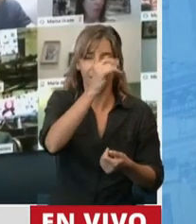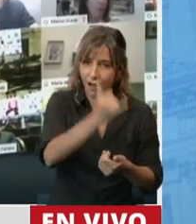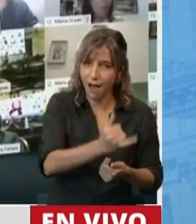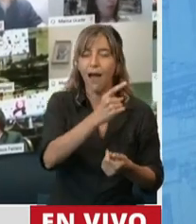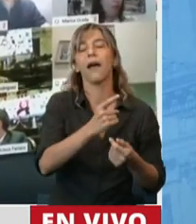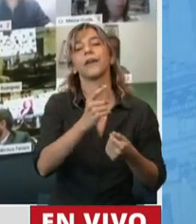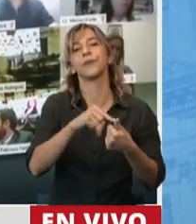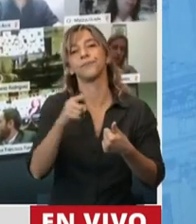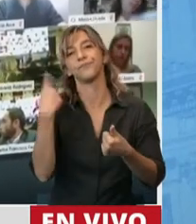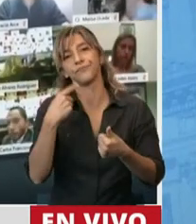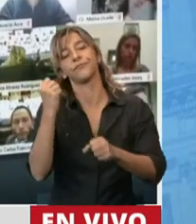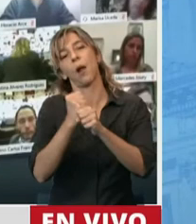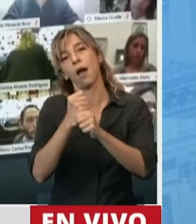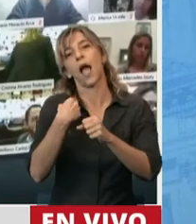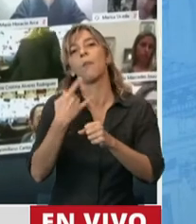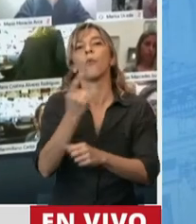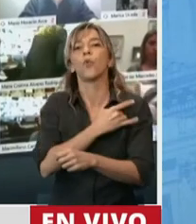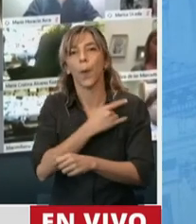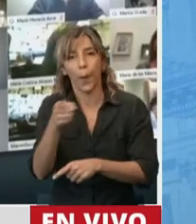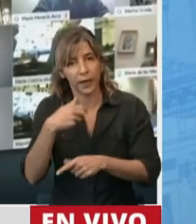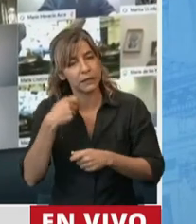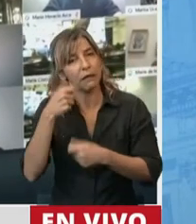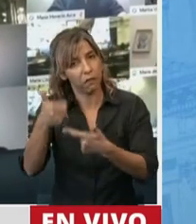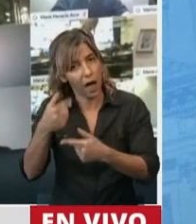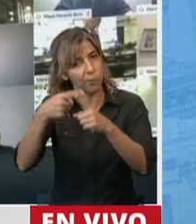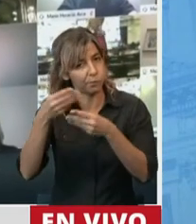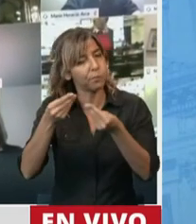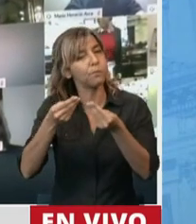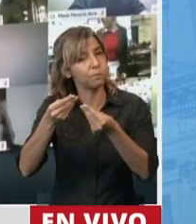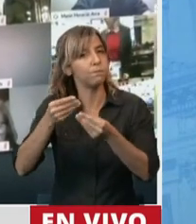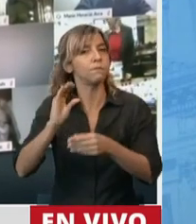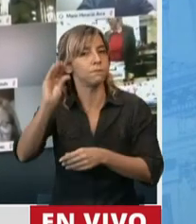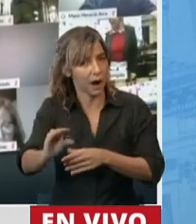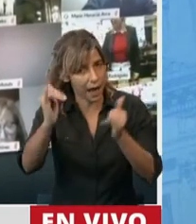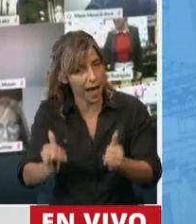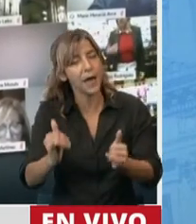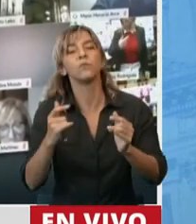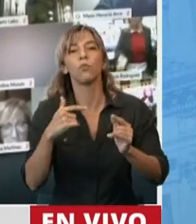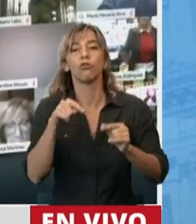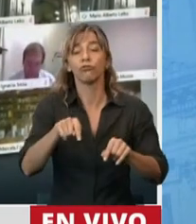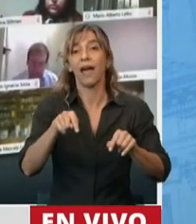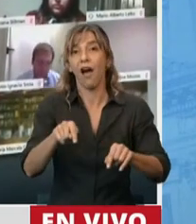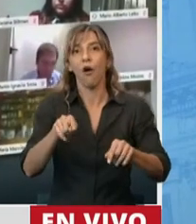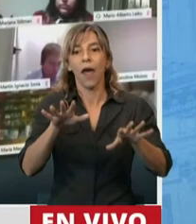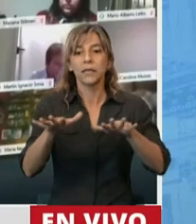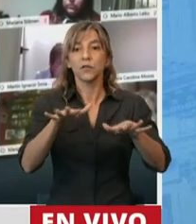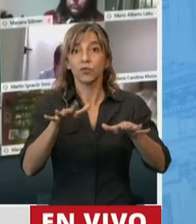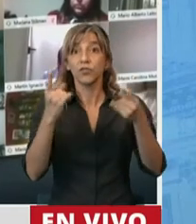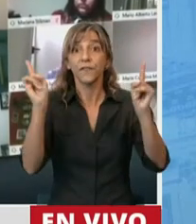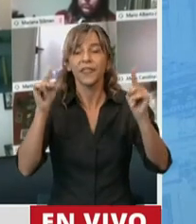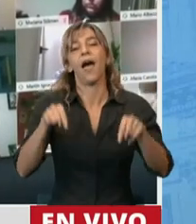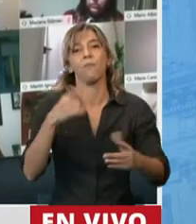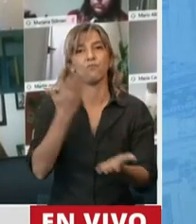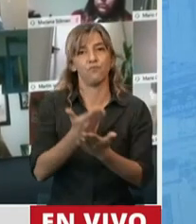las universidades, nos encontramos con esta nueva propuesta. Y tomando las palabras de nuestro